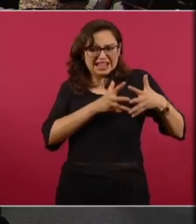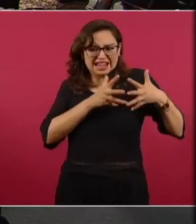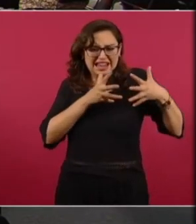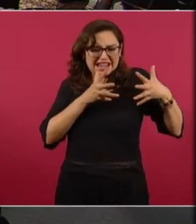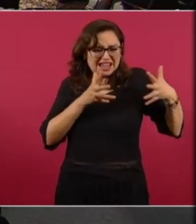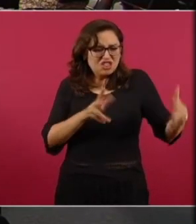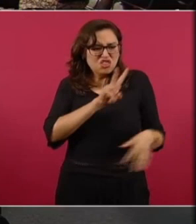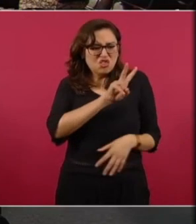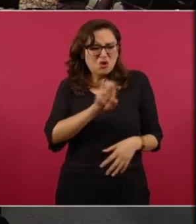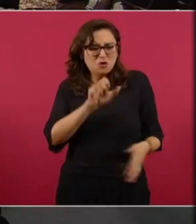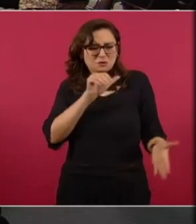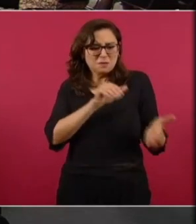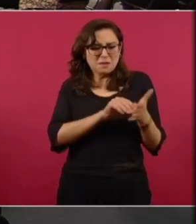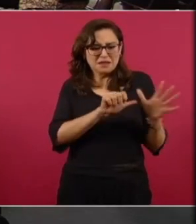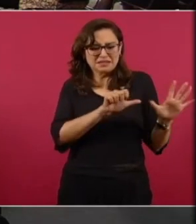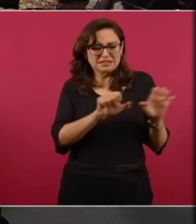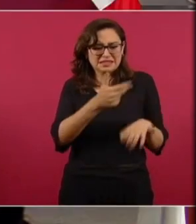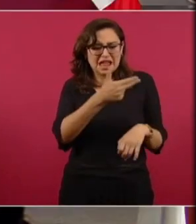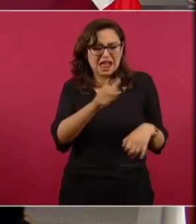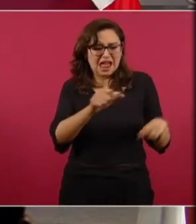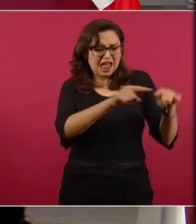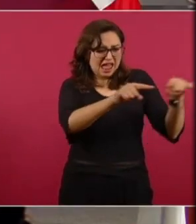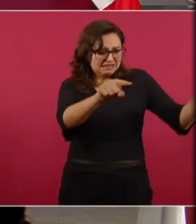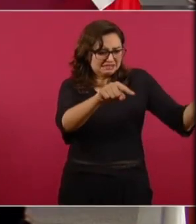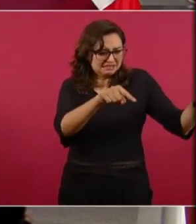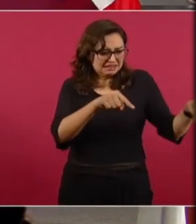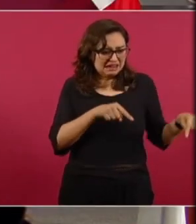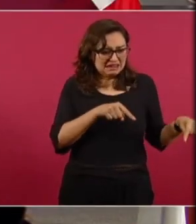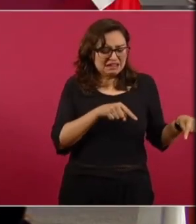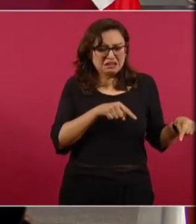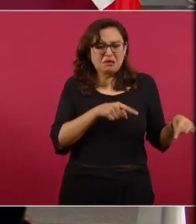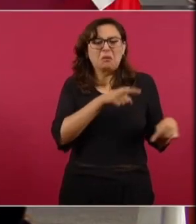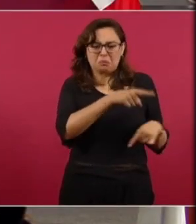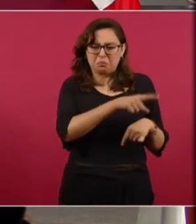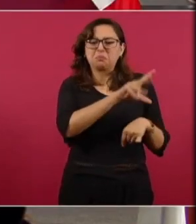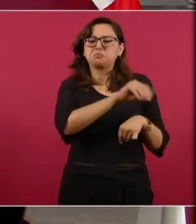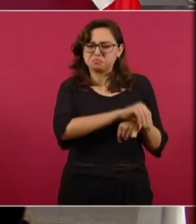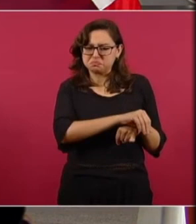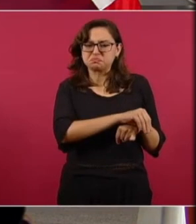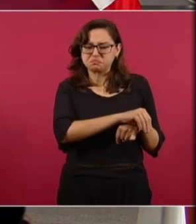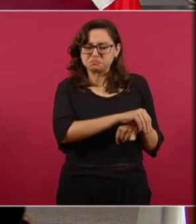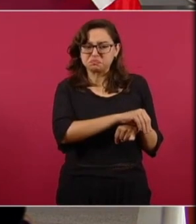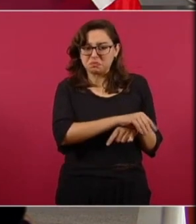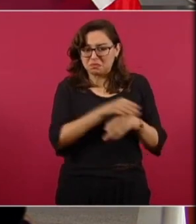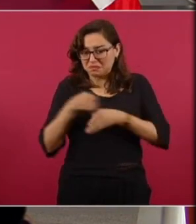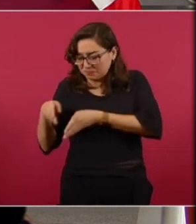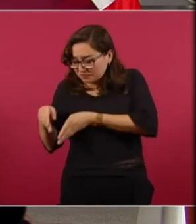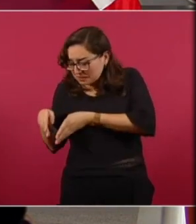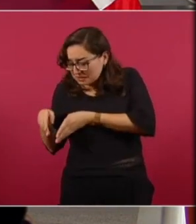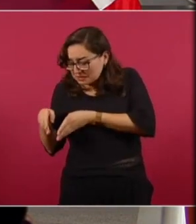seiscientas hectáreas aquí el trazo esto por donde pasa en Calica